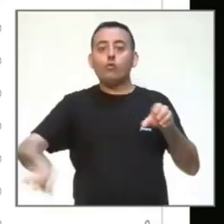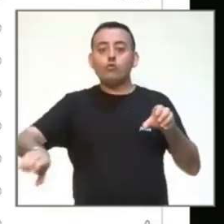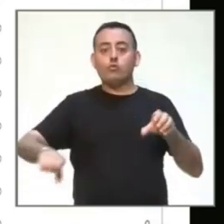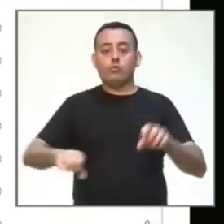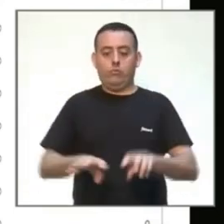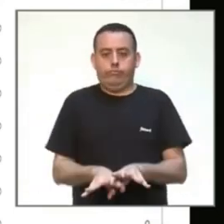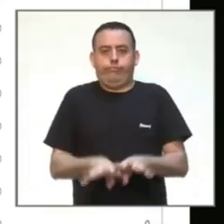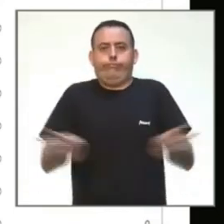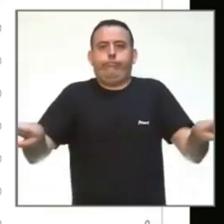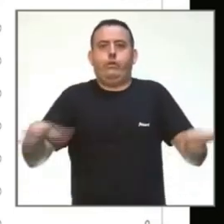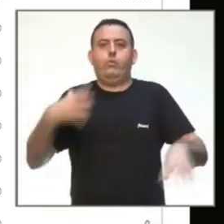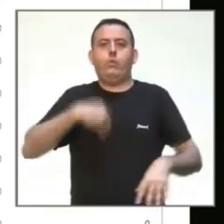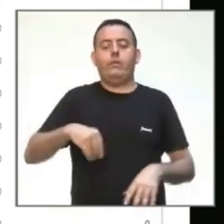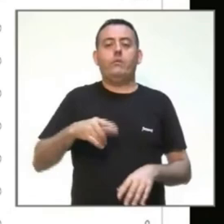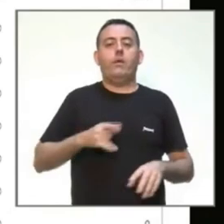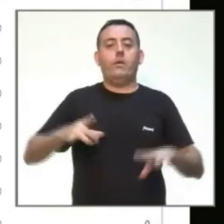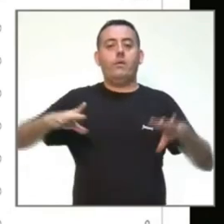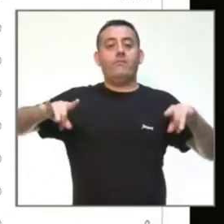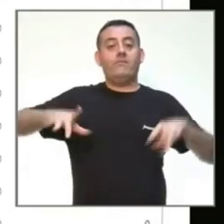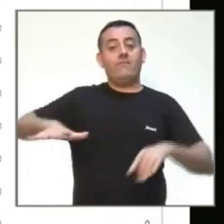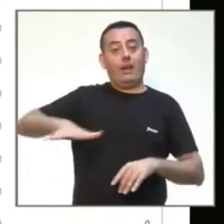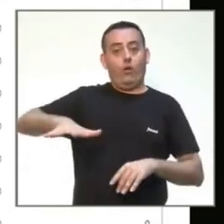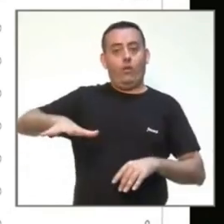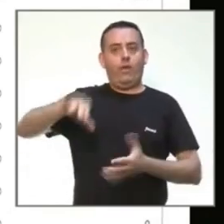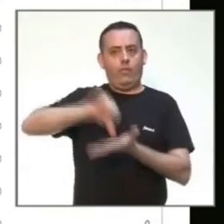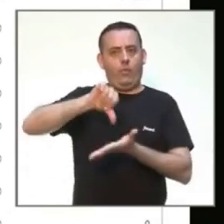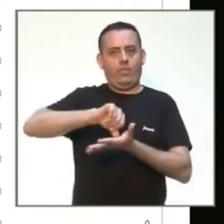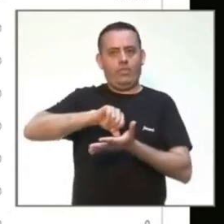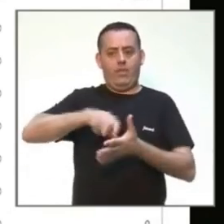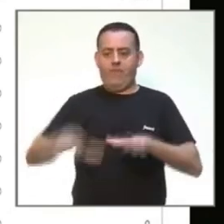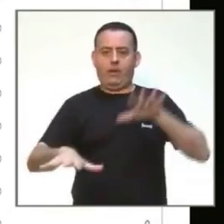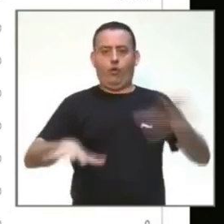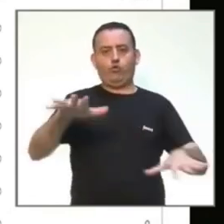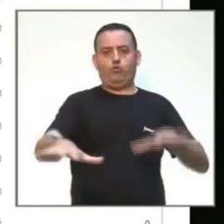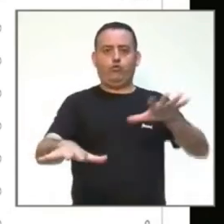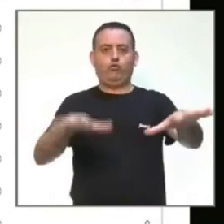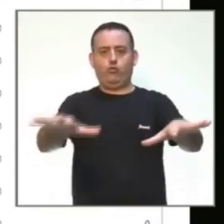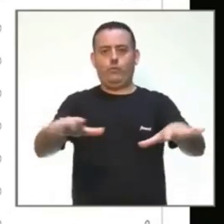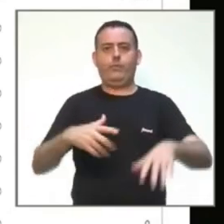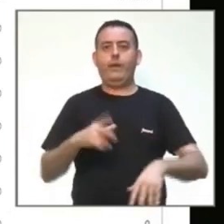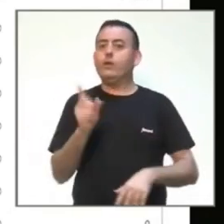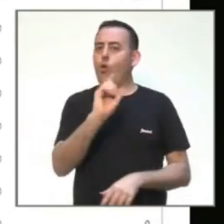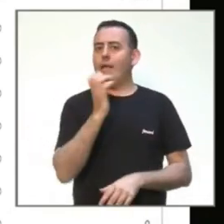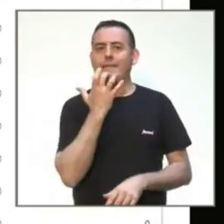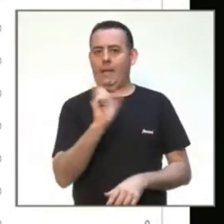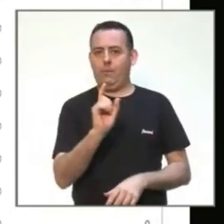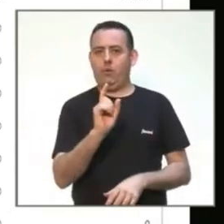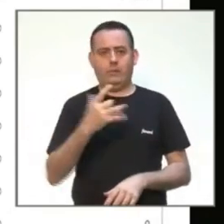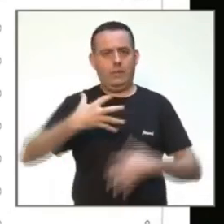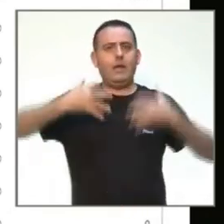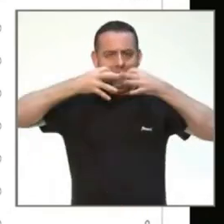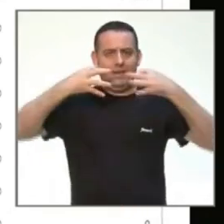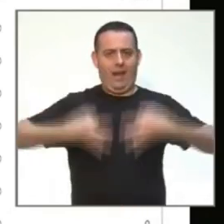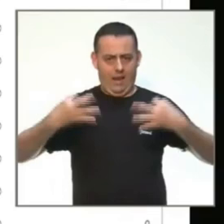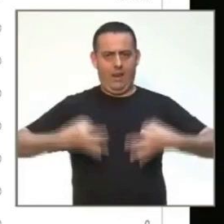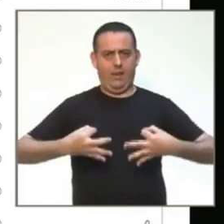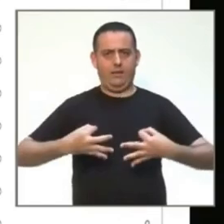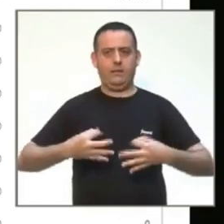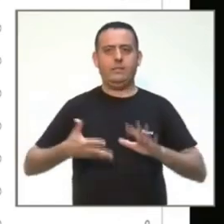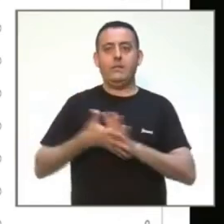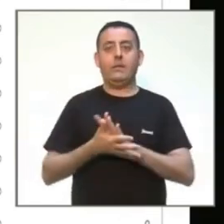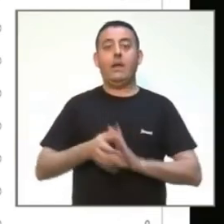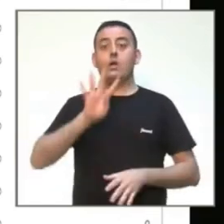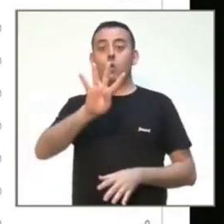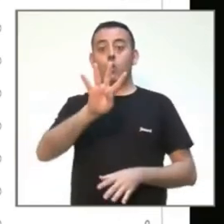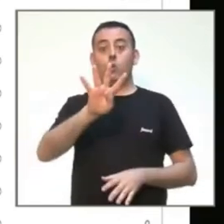una ciudad. Esto no es un ejemplo, esto es real. Entonces, por aquí hemos visto que hay cuatro ramales que nos han dado